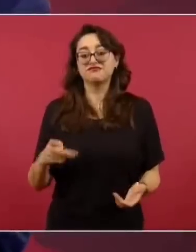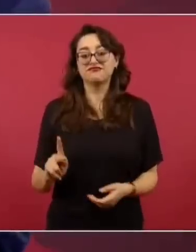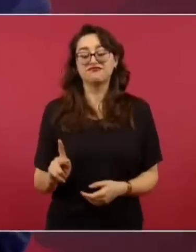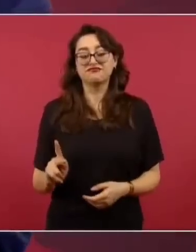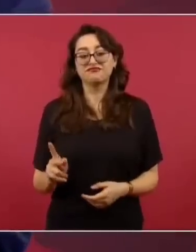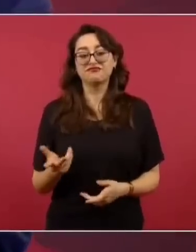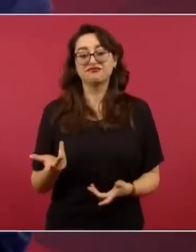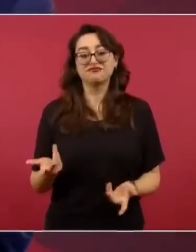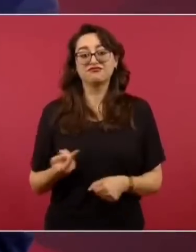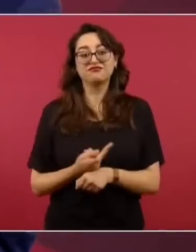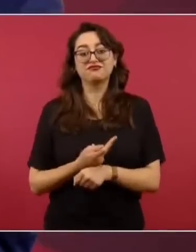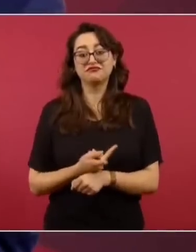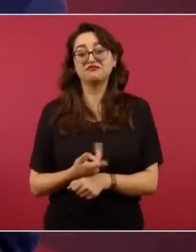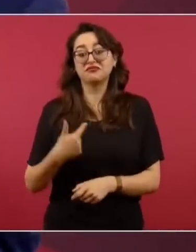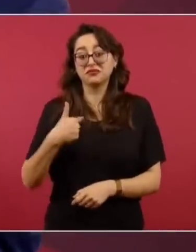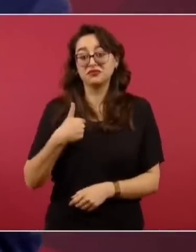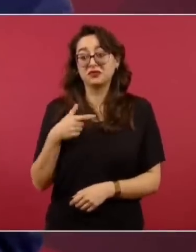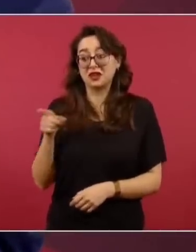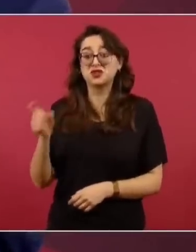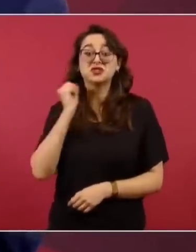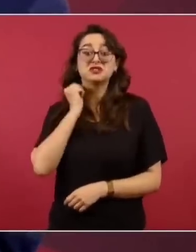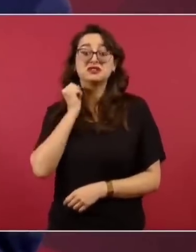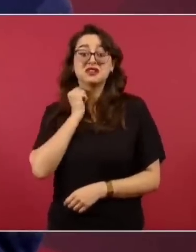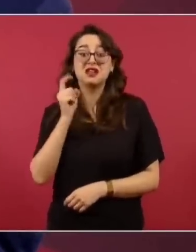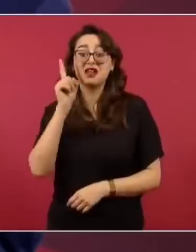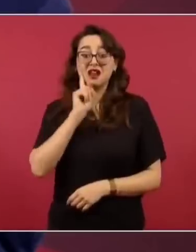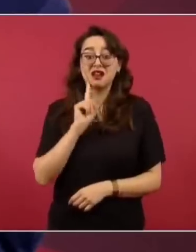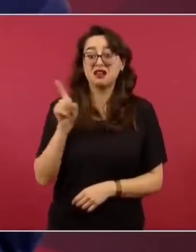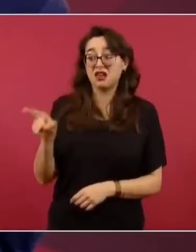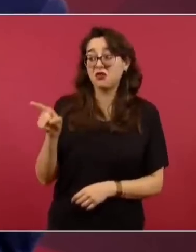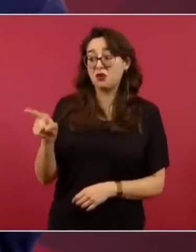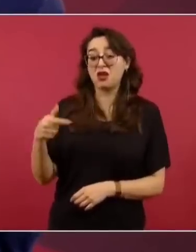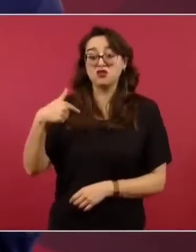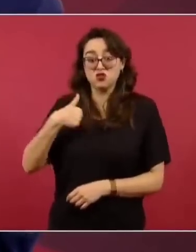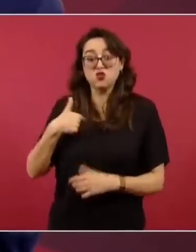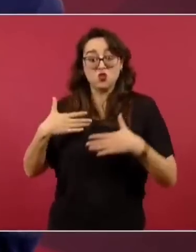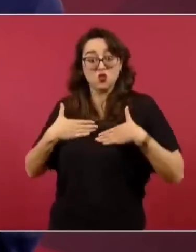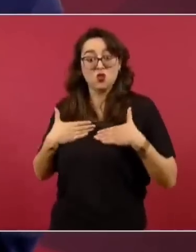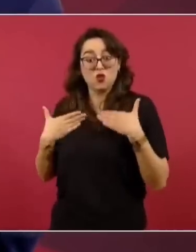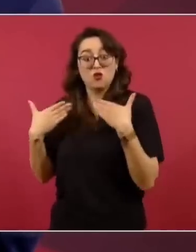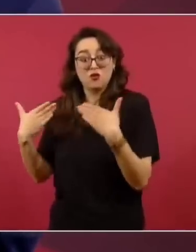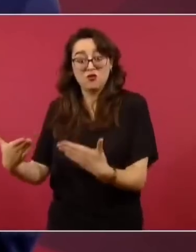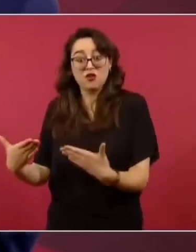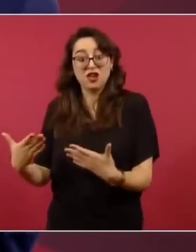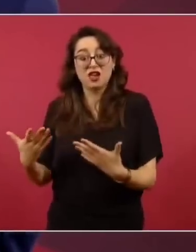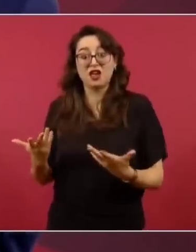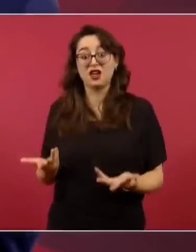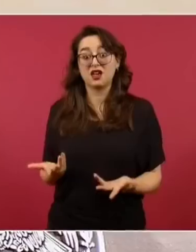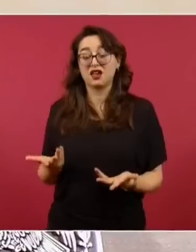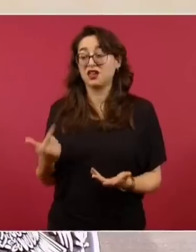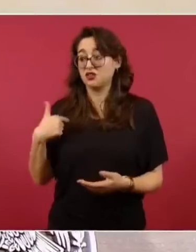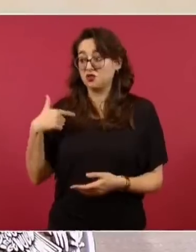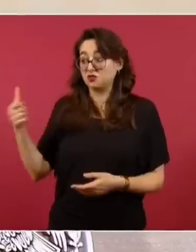proponerla a, ¿cómo se llama?, no,